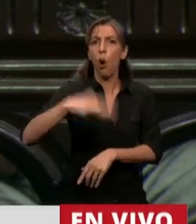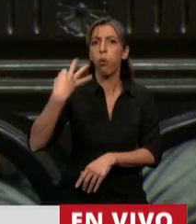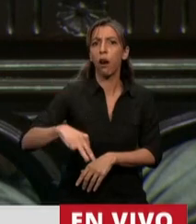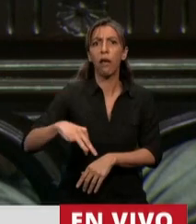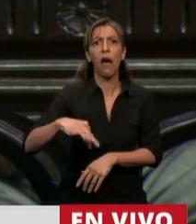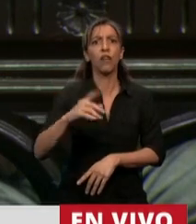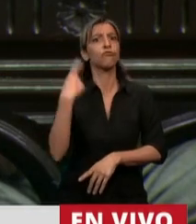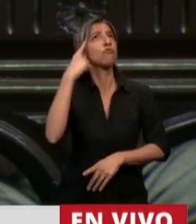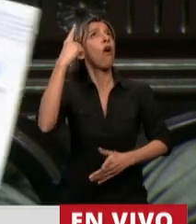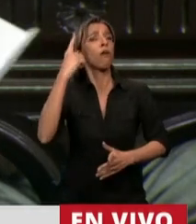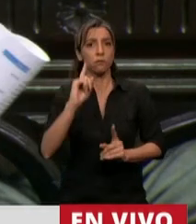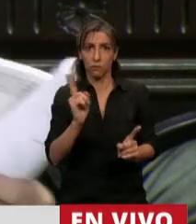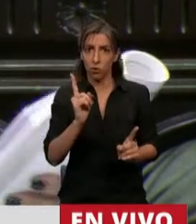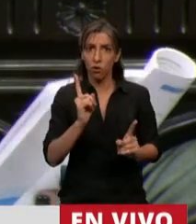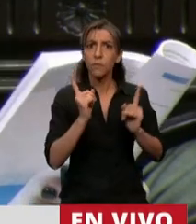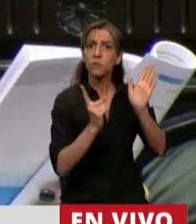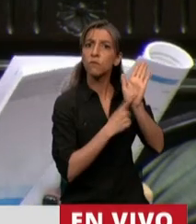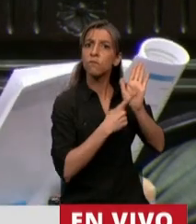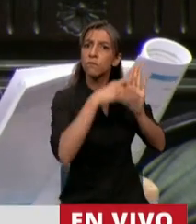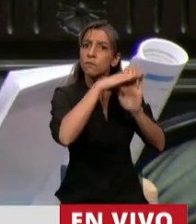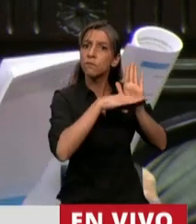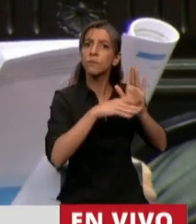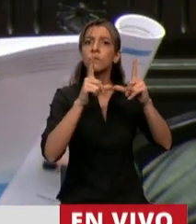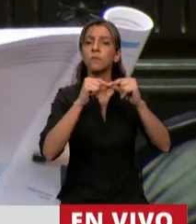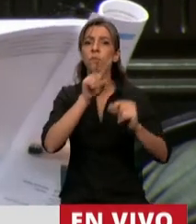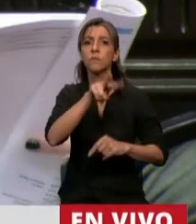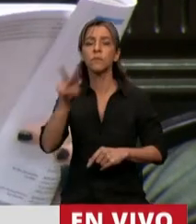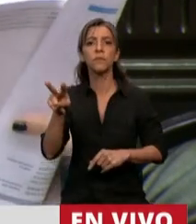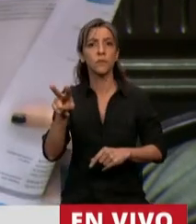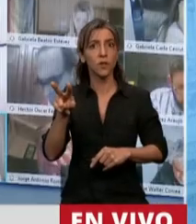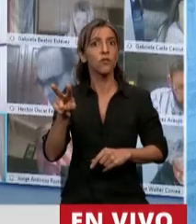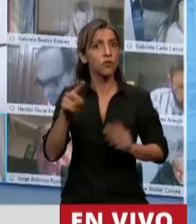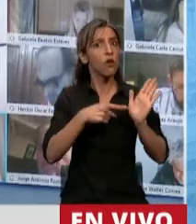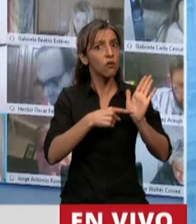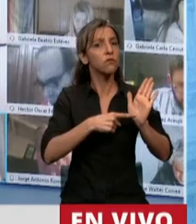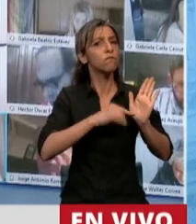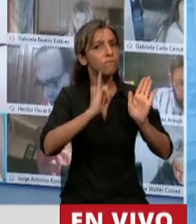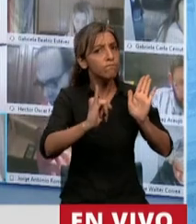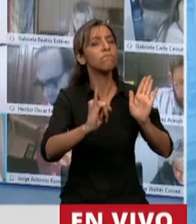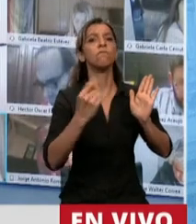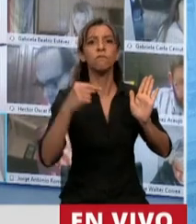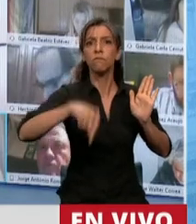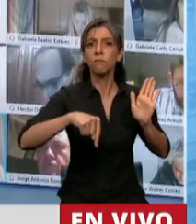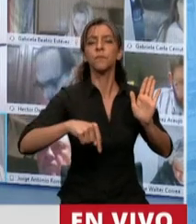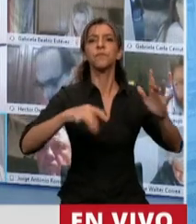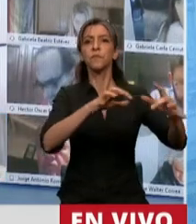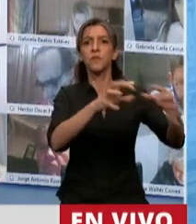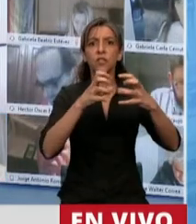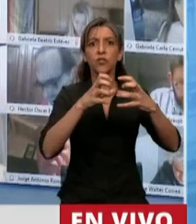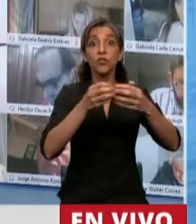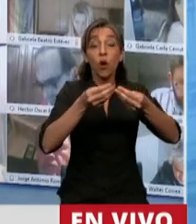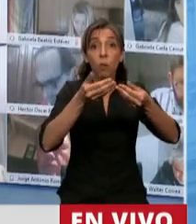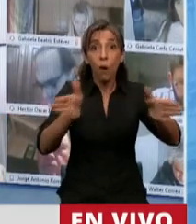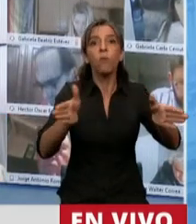escrita en el artículo 22 y dice, abierta la sesión, la Secretaría formulará la nómina de los